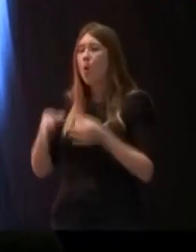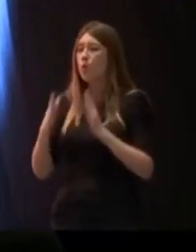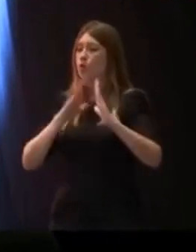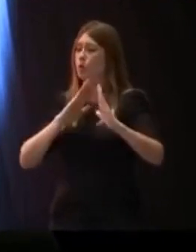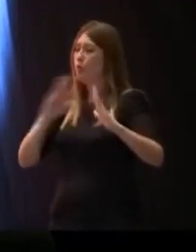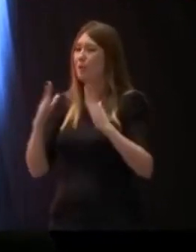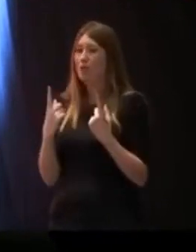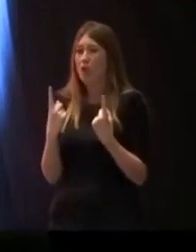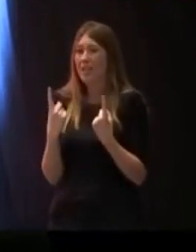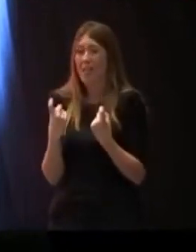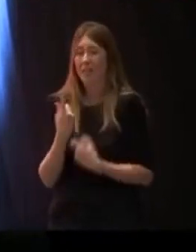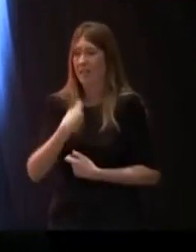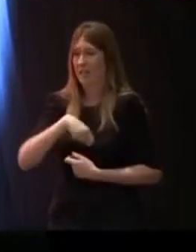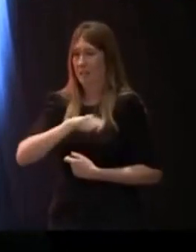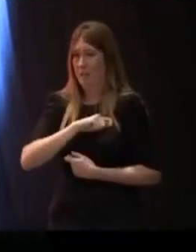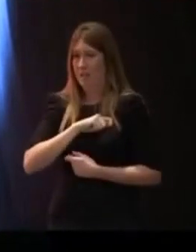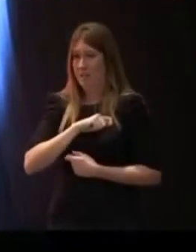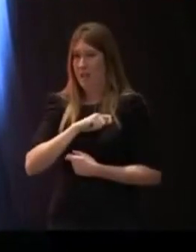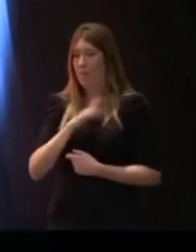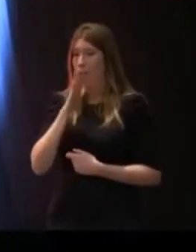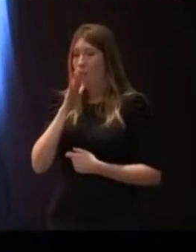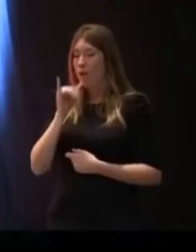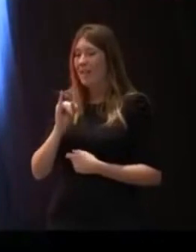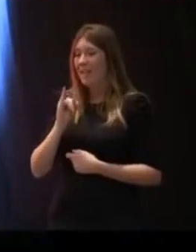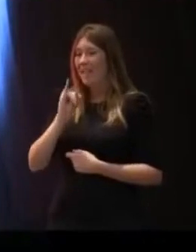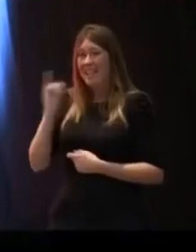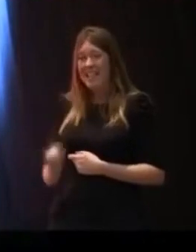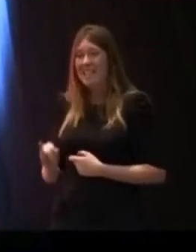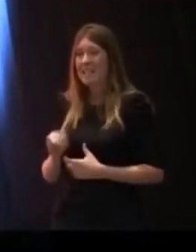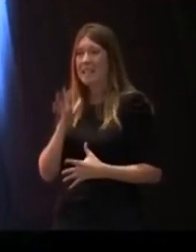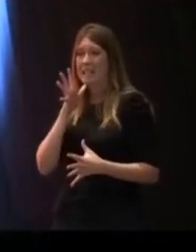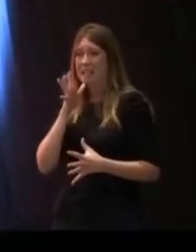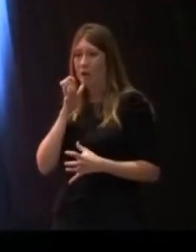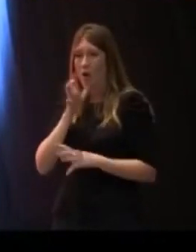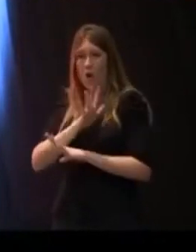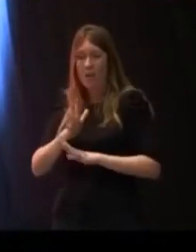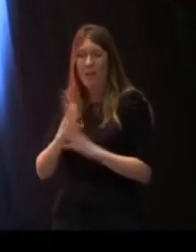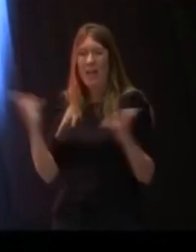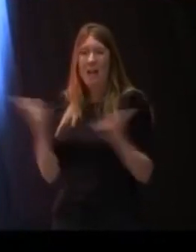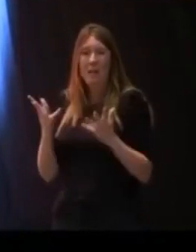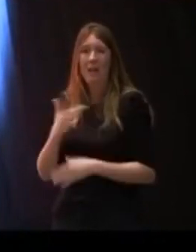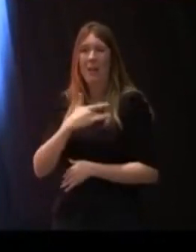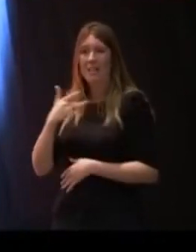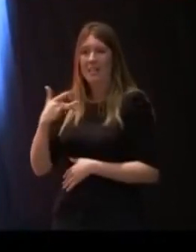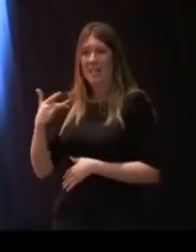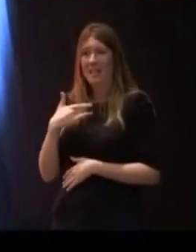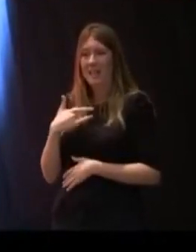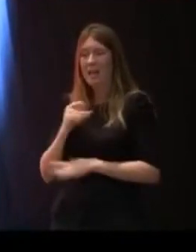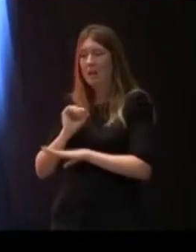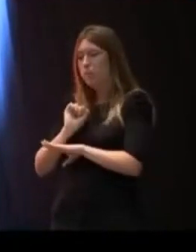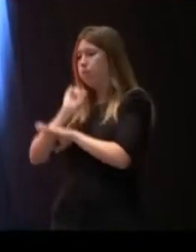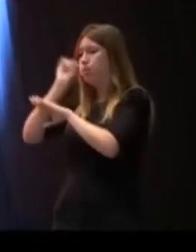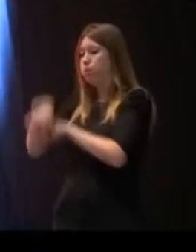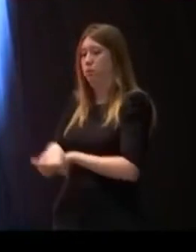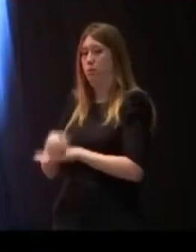en el que más lo necesita España. Después de haber salido de una terrible crisis, de una emergencia sanitaria, como lo hemos visto en la historia de la